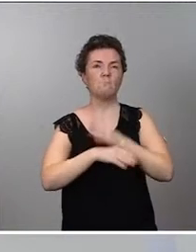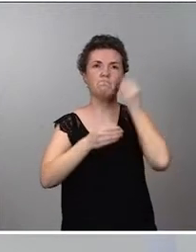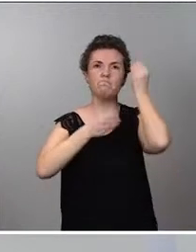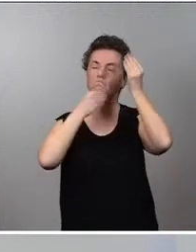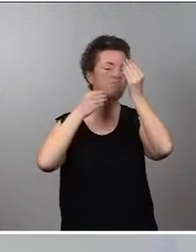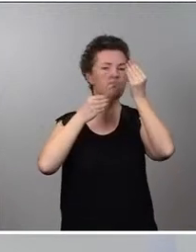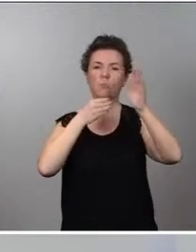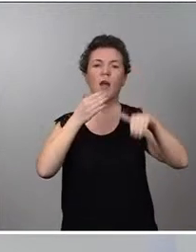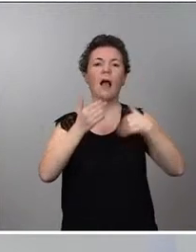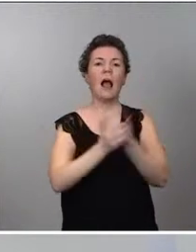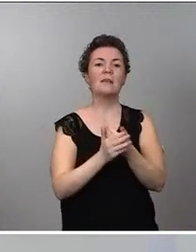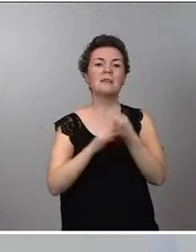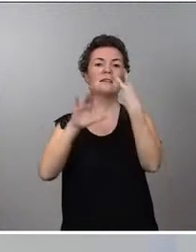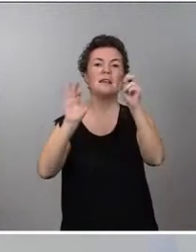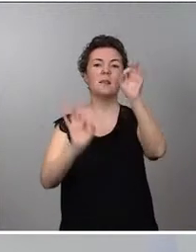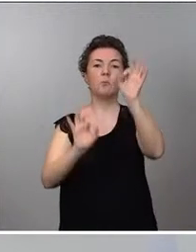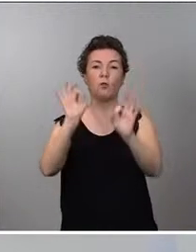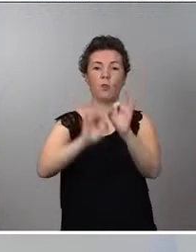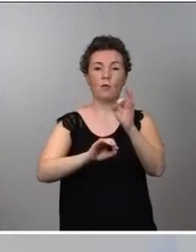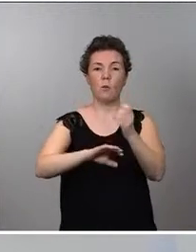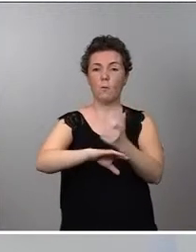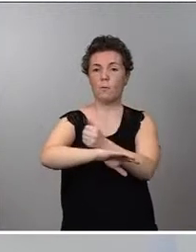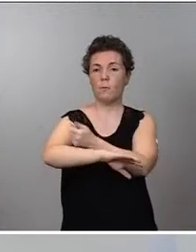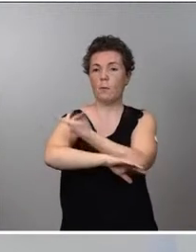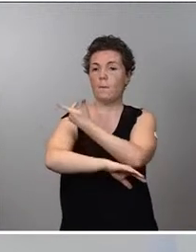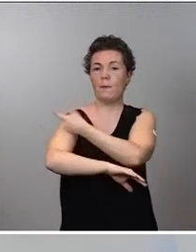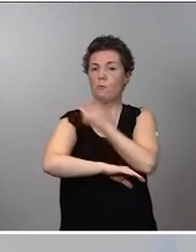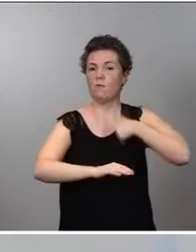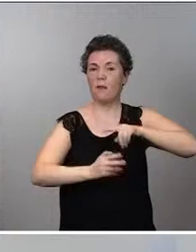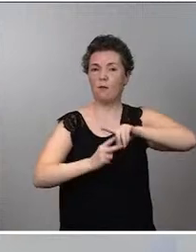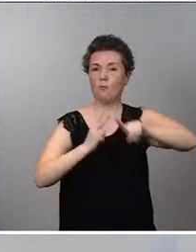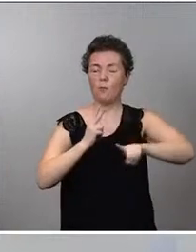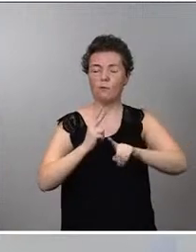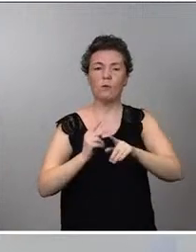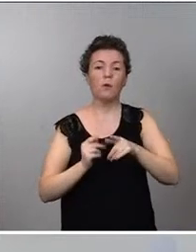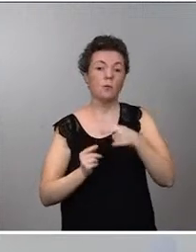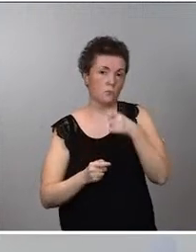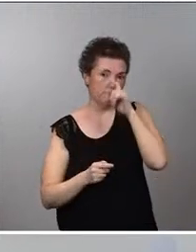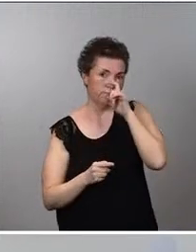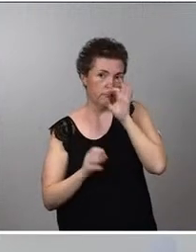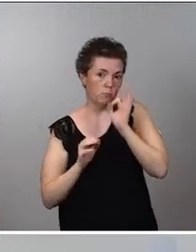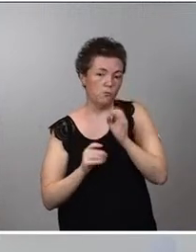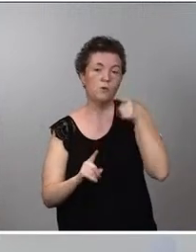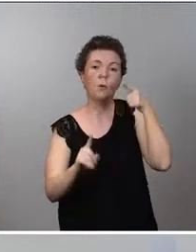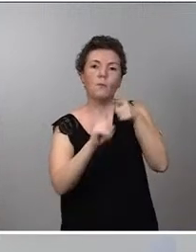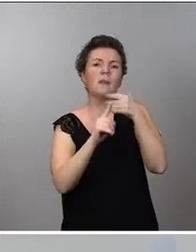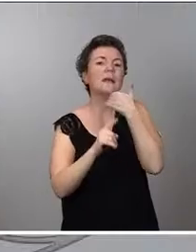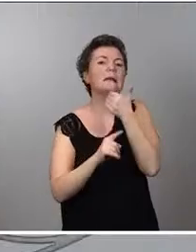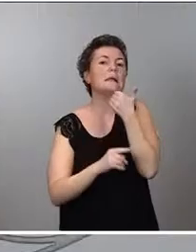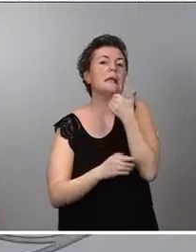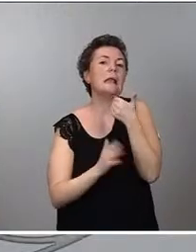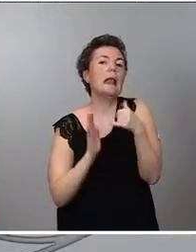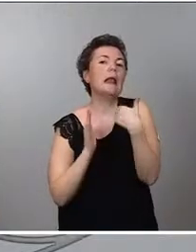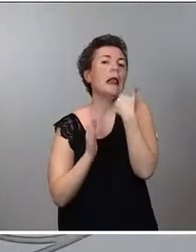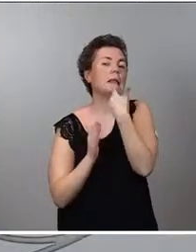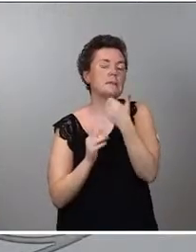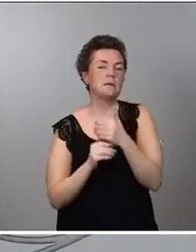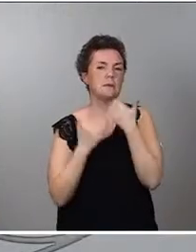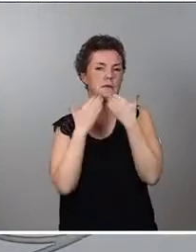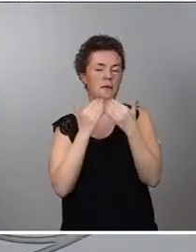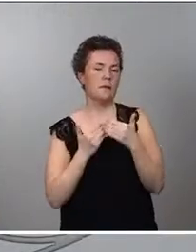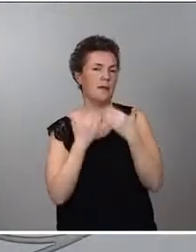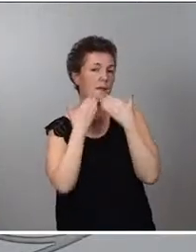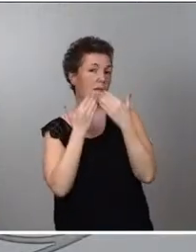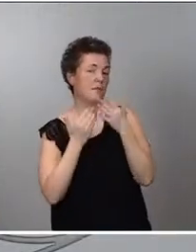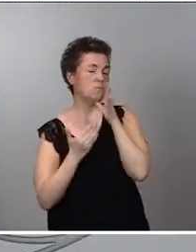alcanzara el 70% de la población vacunada y, como usted ha recordado, pues esa meta ya está muy cerca. Muchas gracias. Muchas gracias, Adaya, por